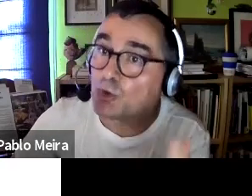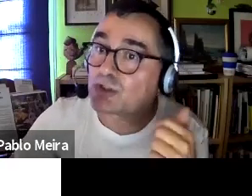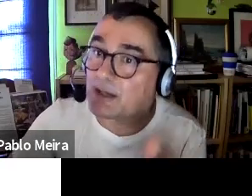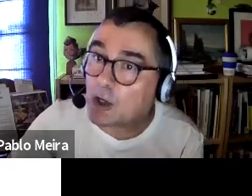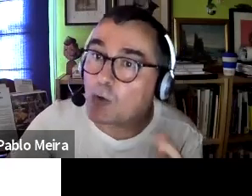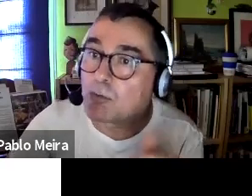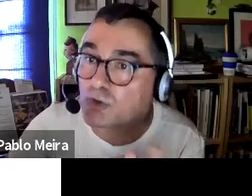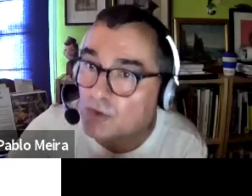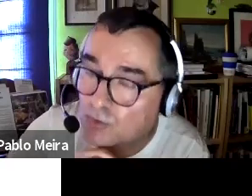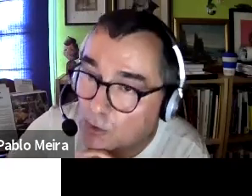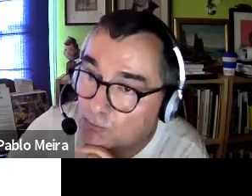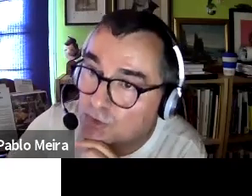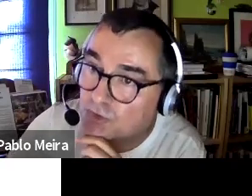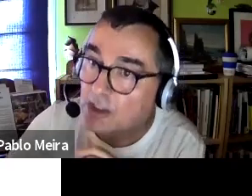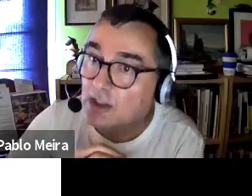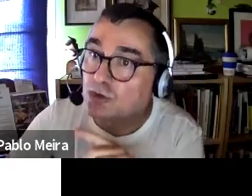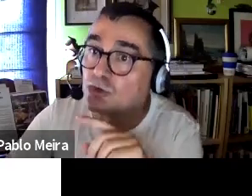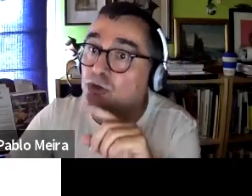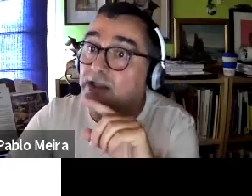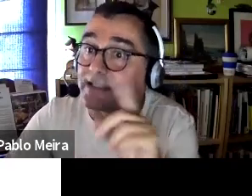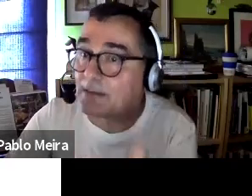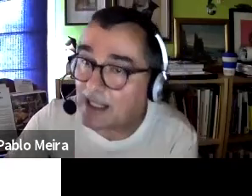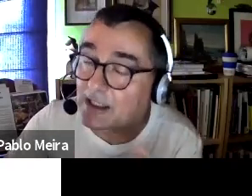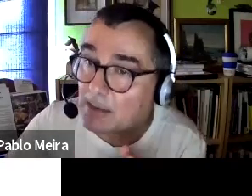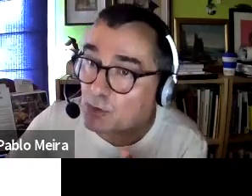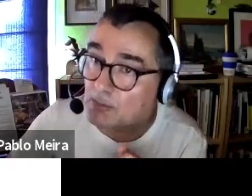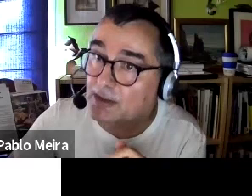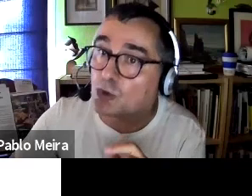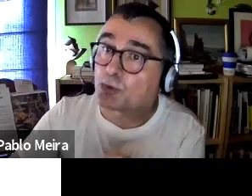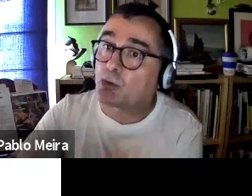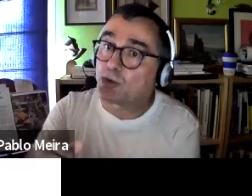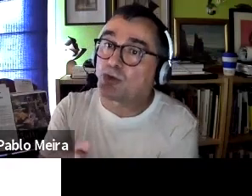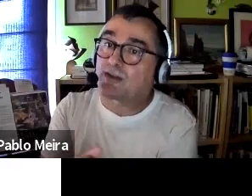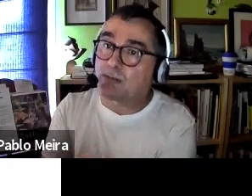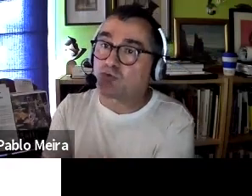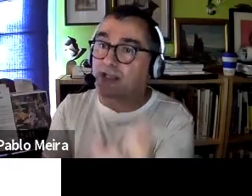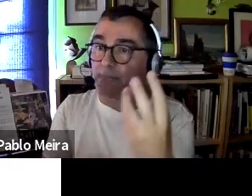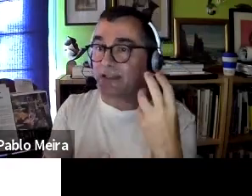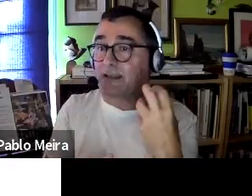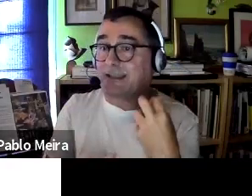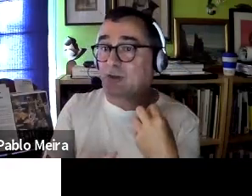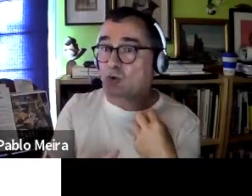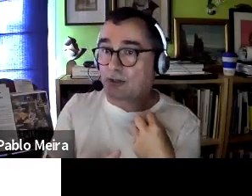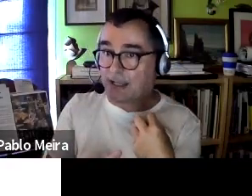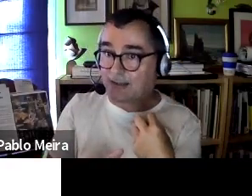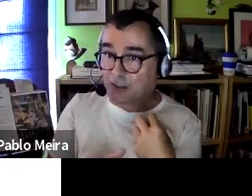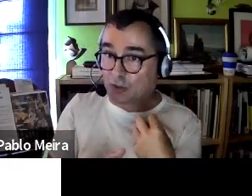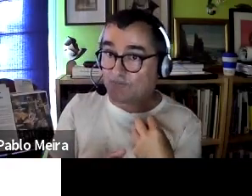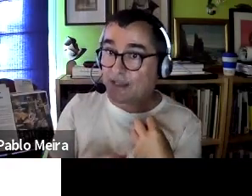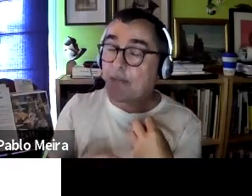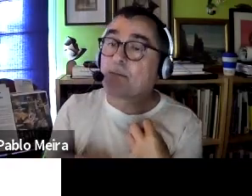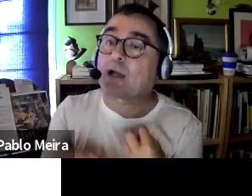en la capa de ozono y observarán como muchos de sus alumnos les hablarán del cambio climático porque cuando utilizamos una representación